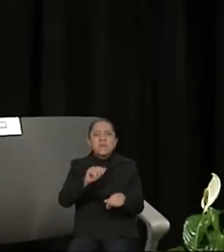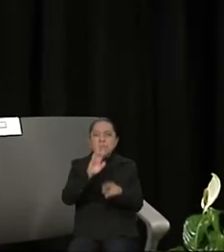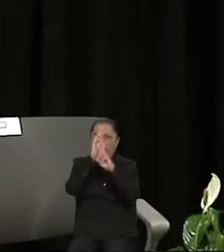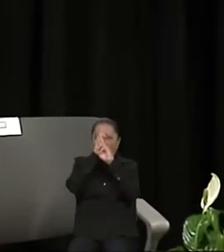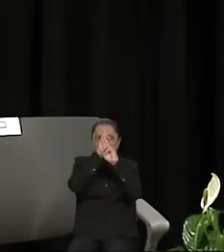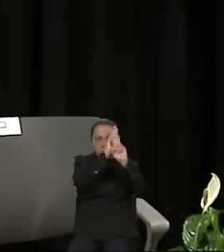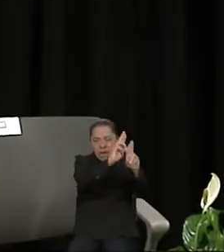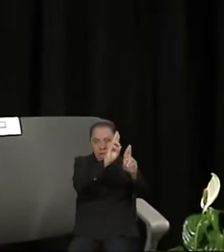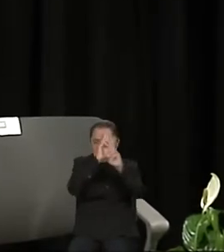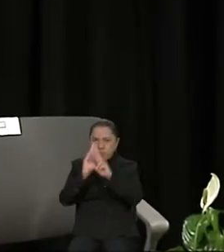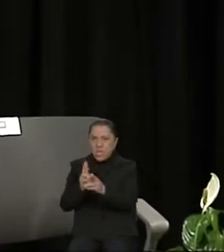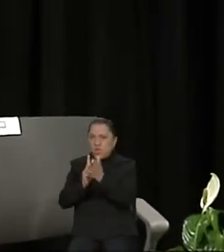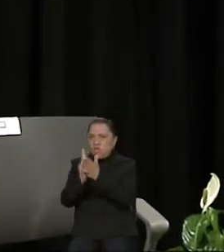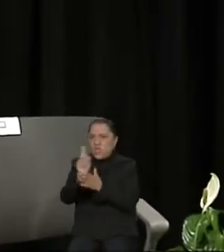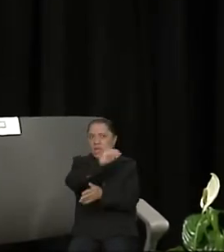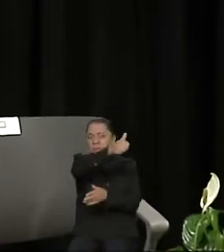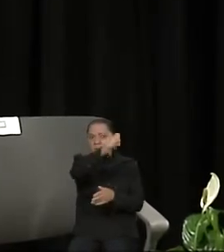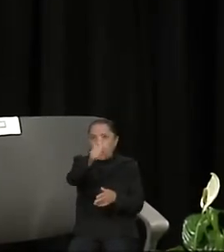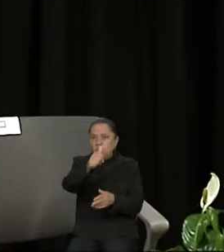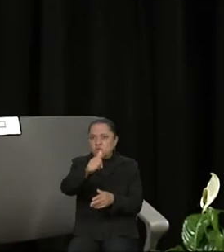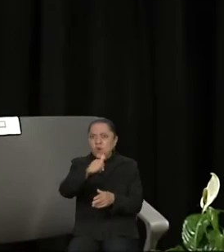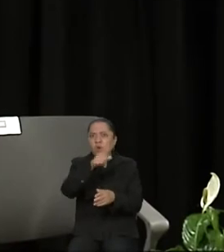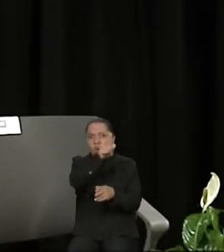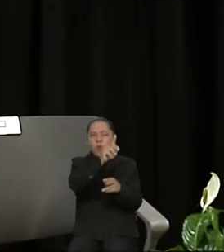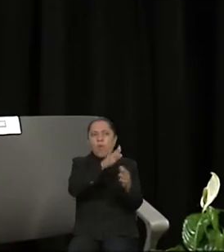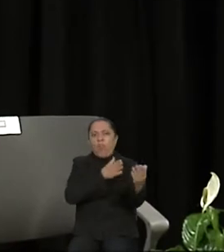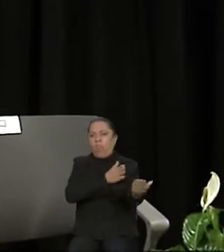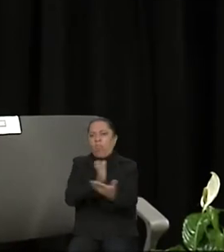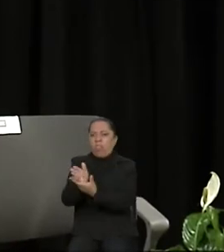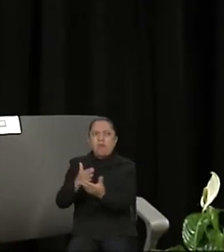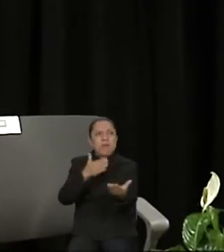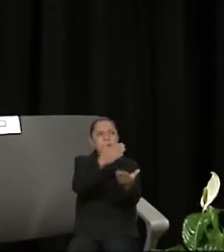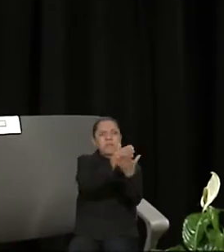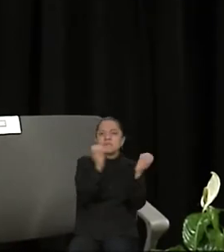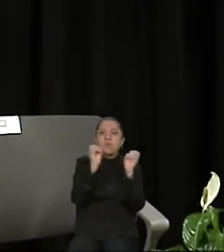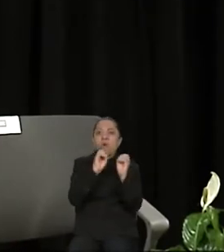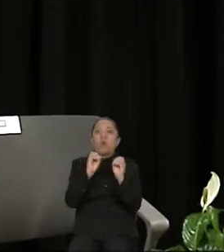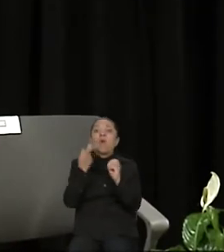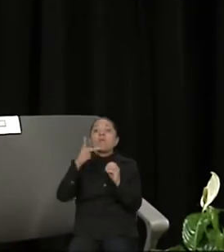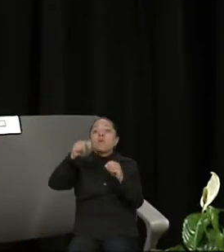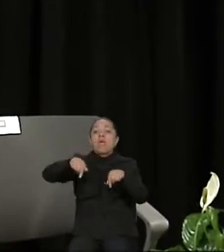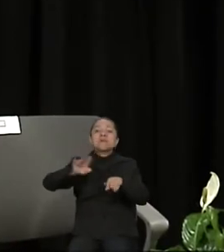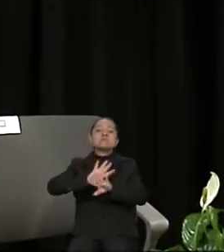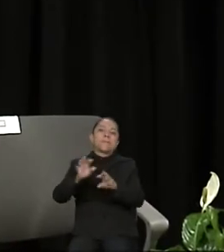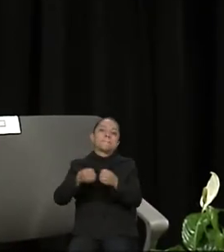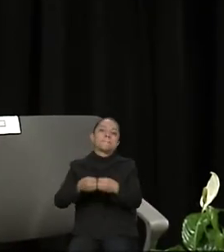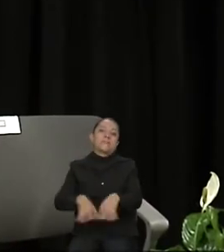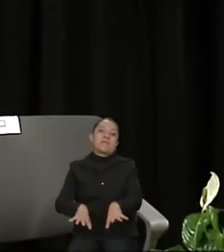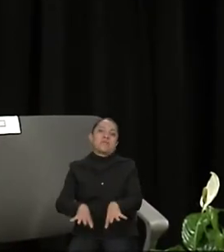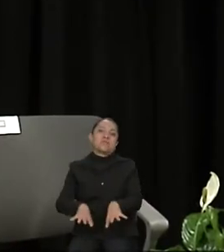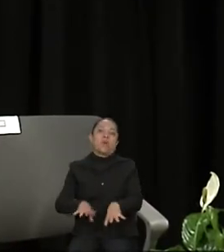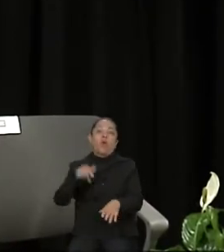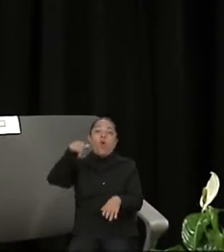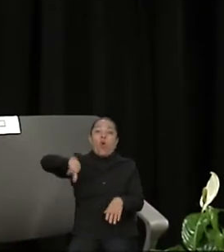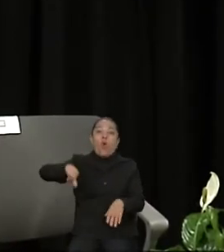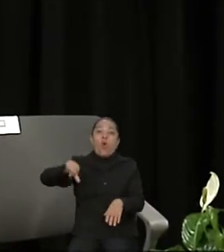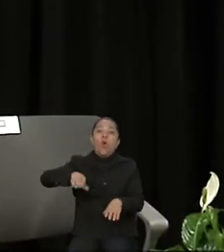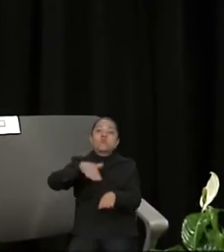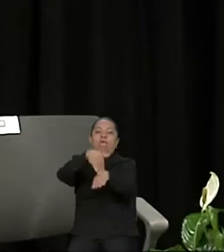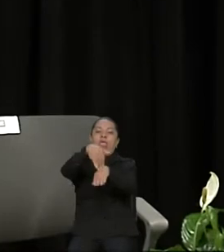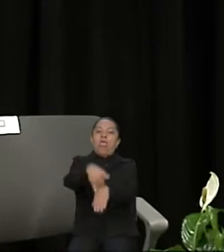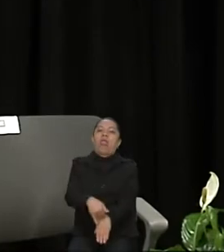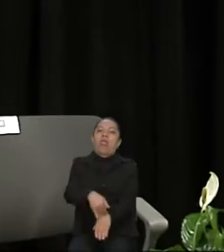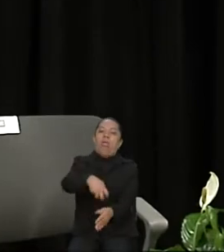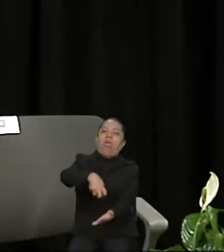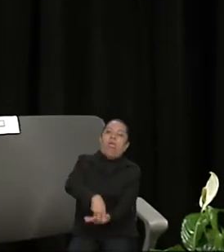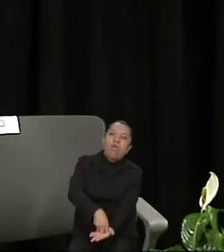México marcaba pauta. Perdimos eso. Hoy nos incan. Y estamos a merced